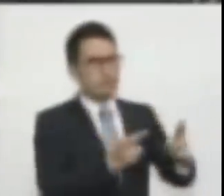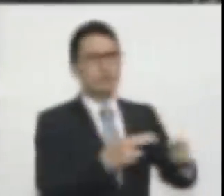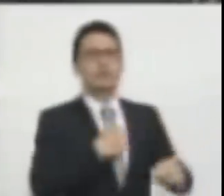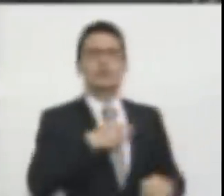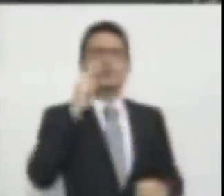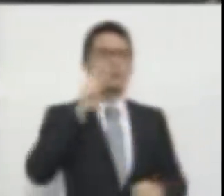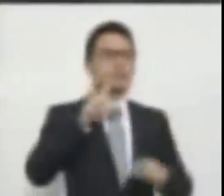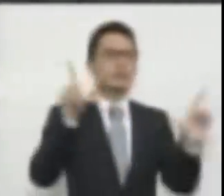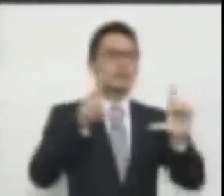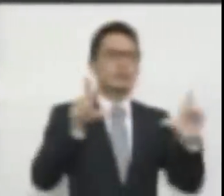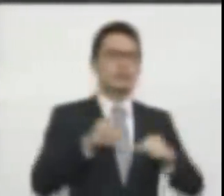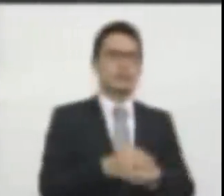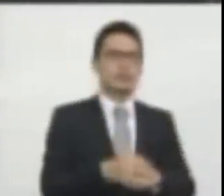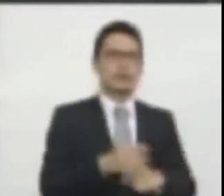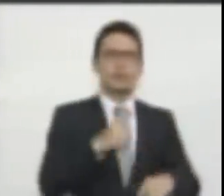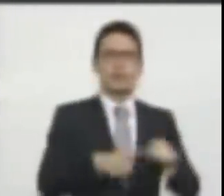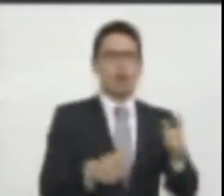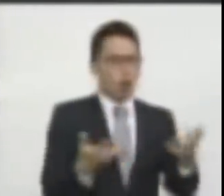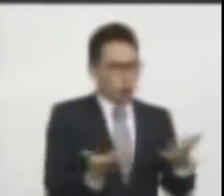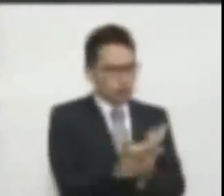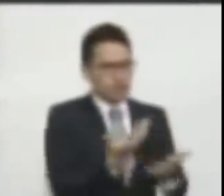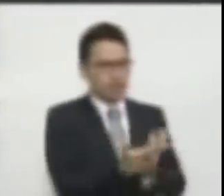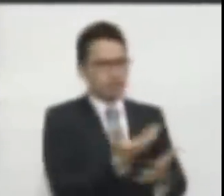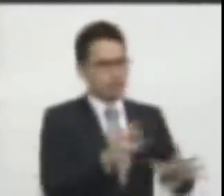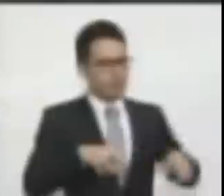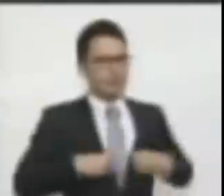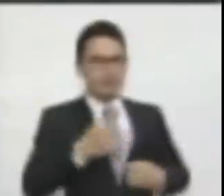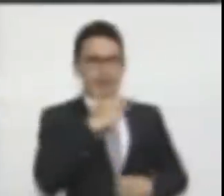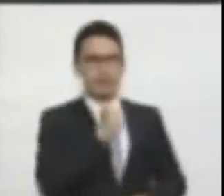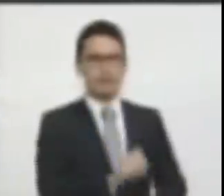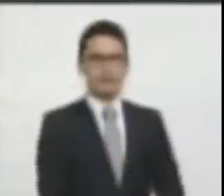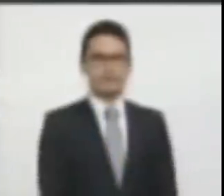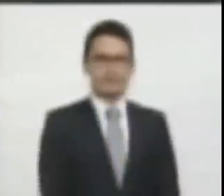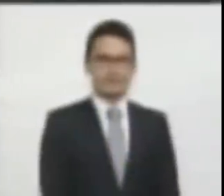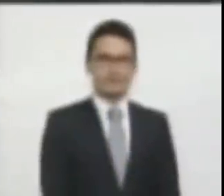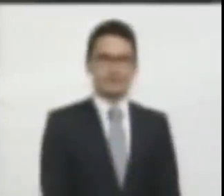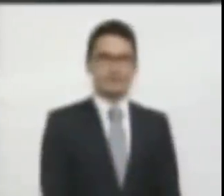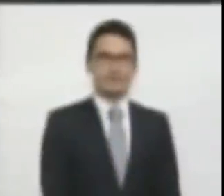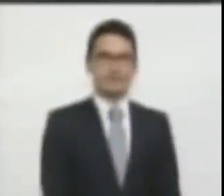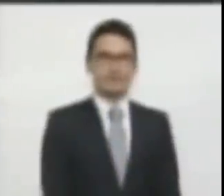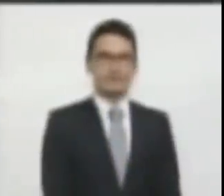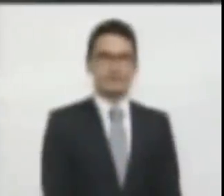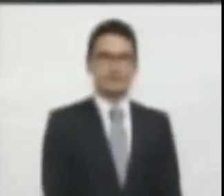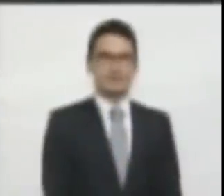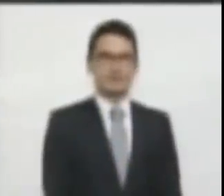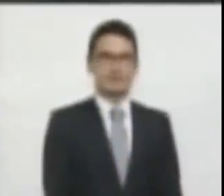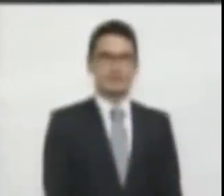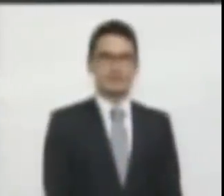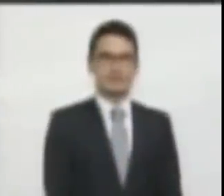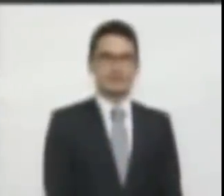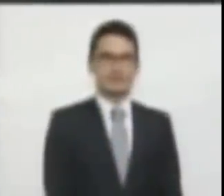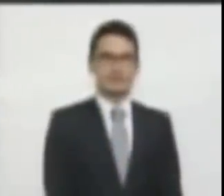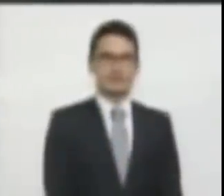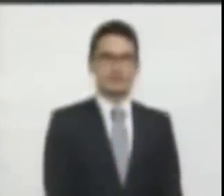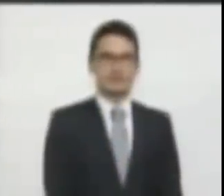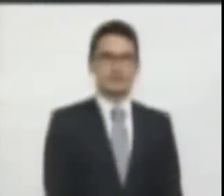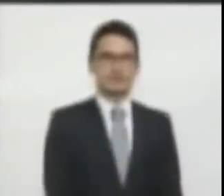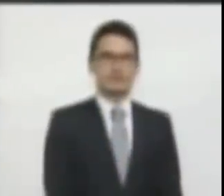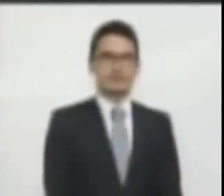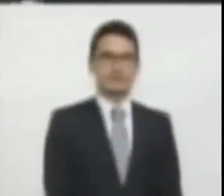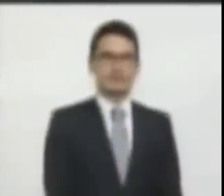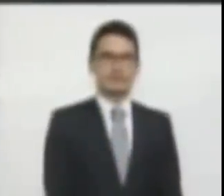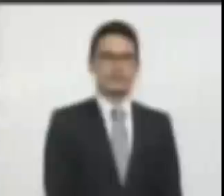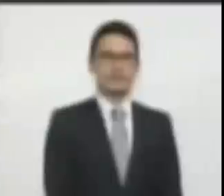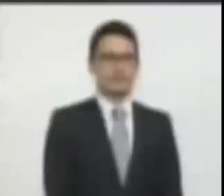televisión pero no sigue sus consejos. manera que... De manera que... No, no, no